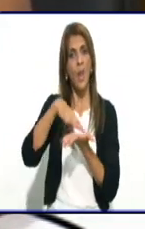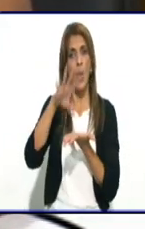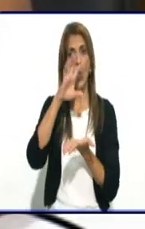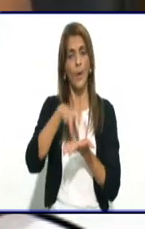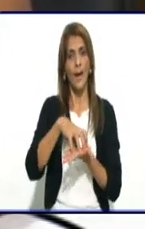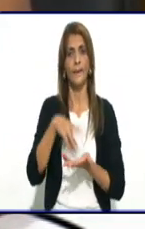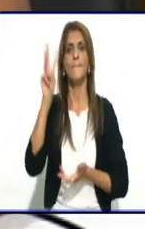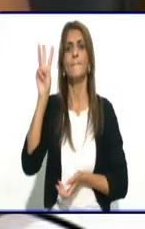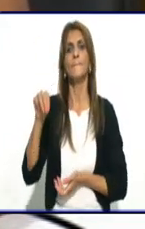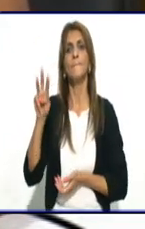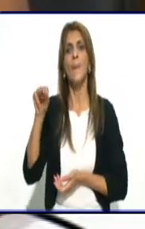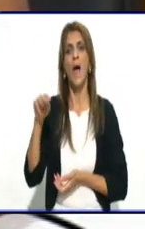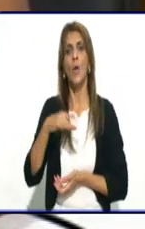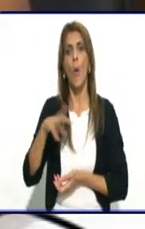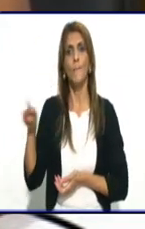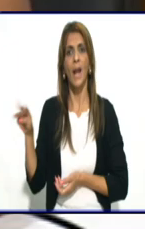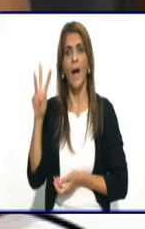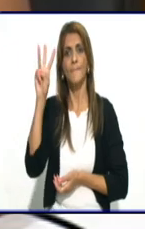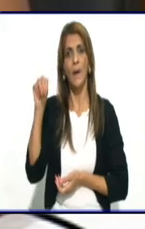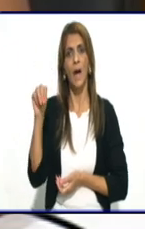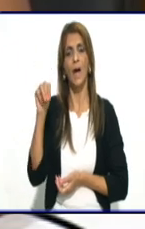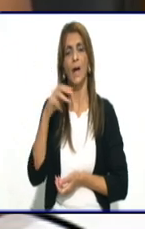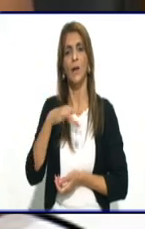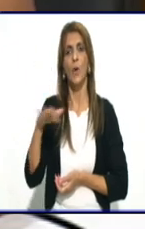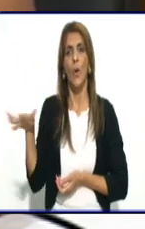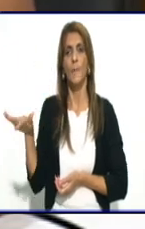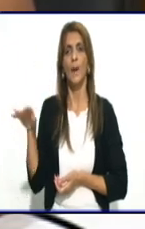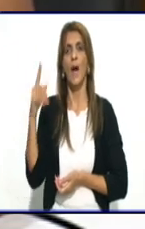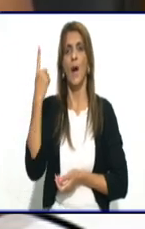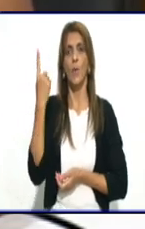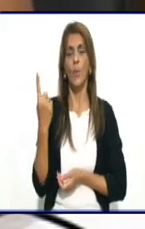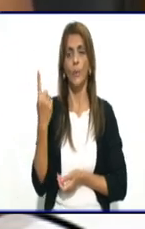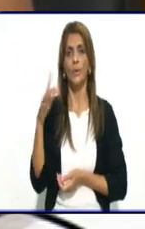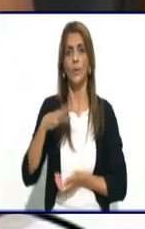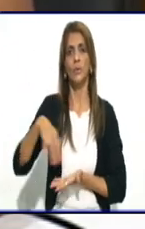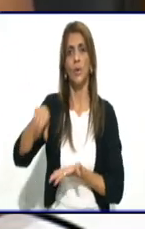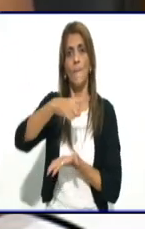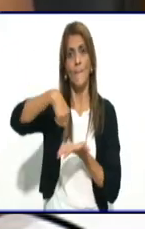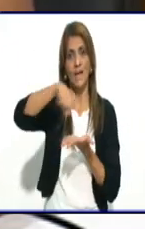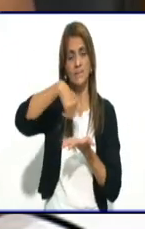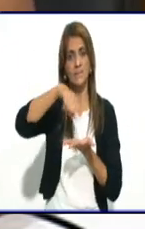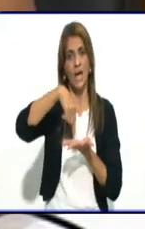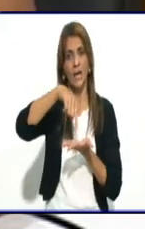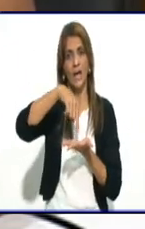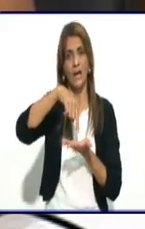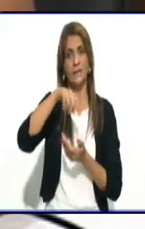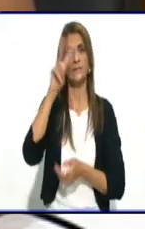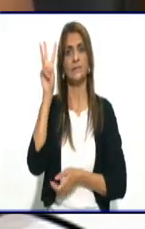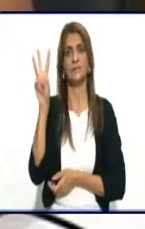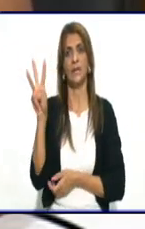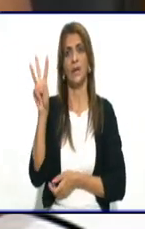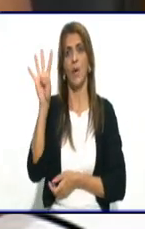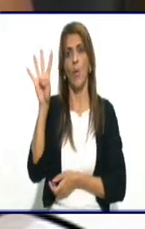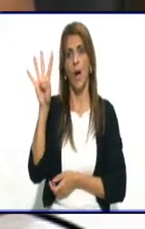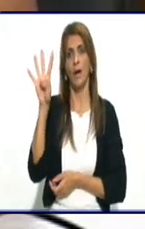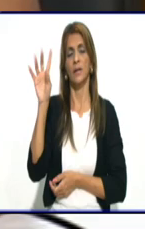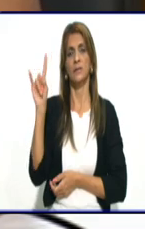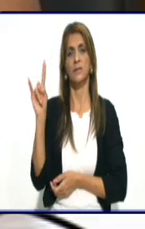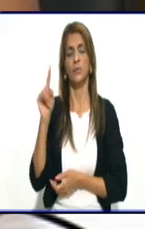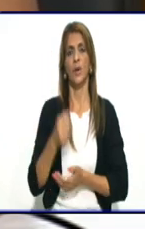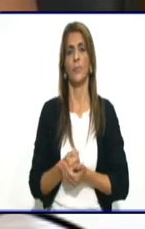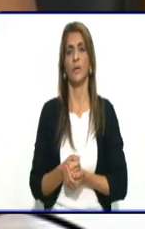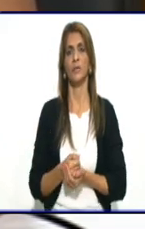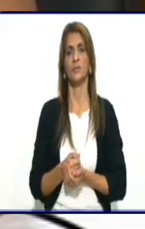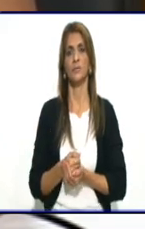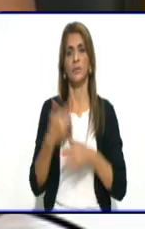Manopla 1, se va a estar confinando la manzana 349, que tiene como límites